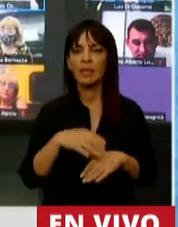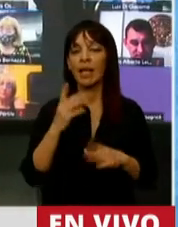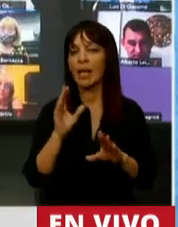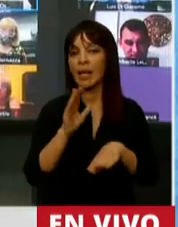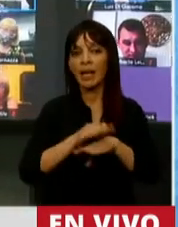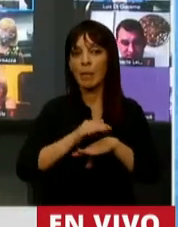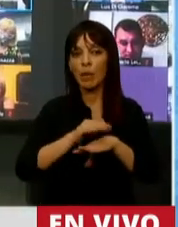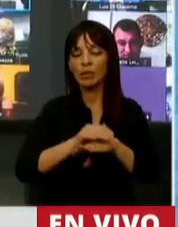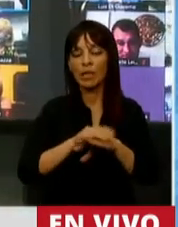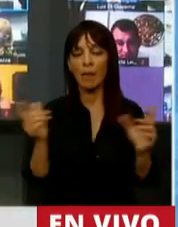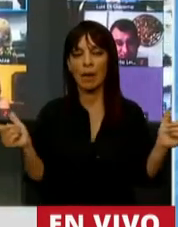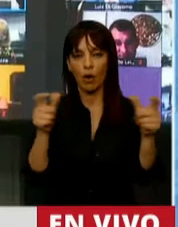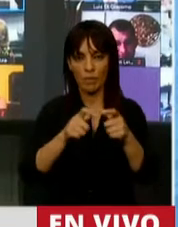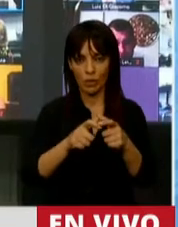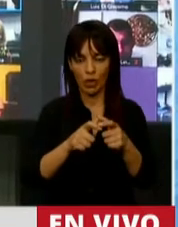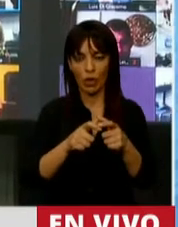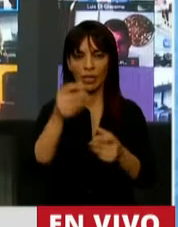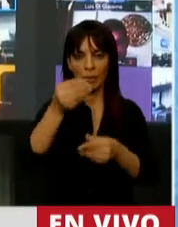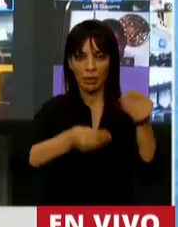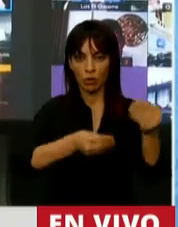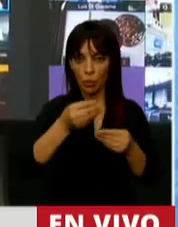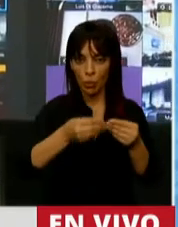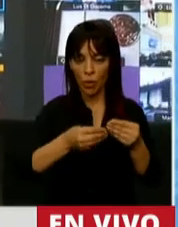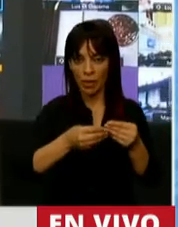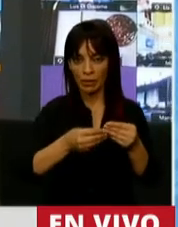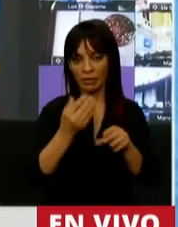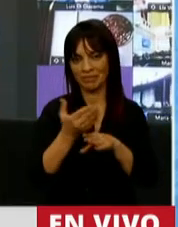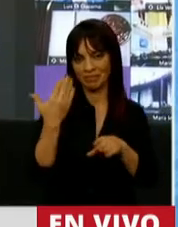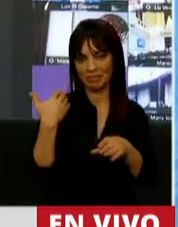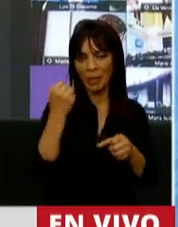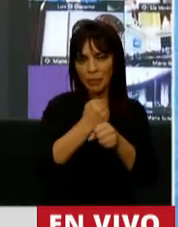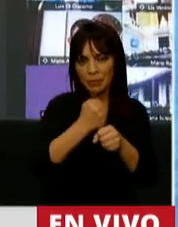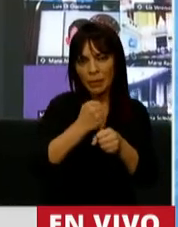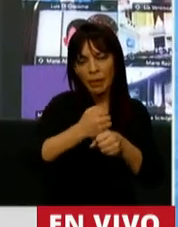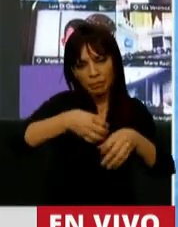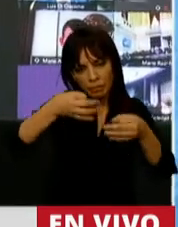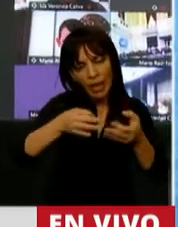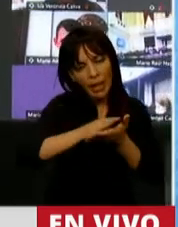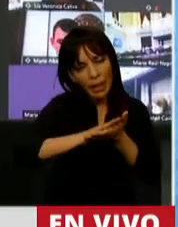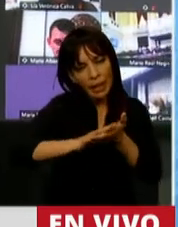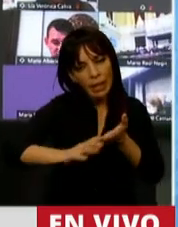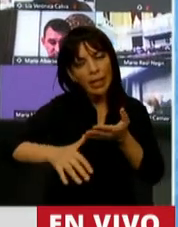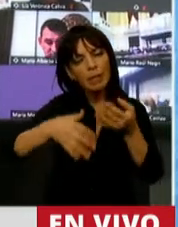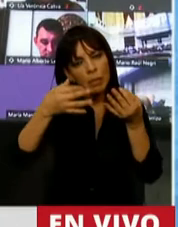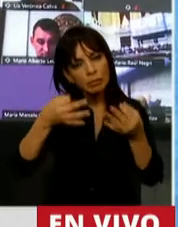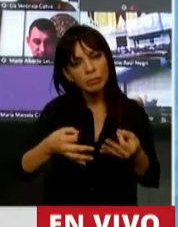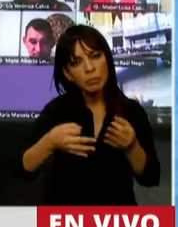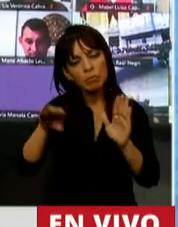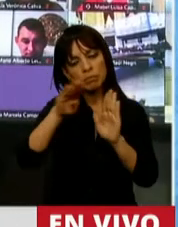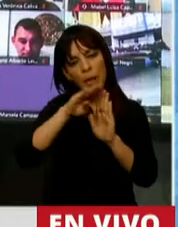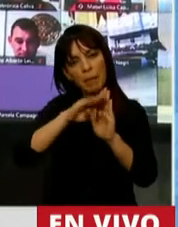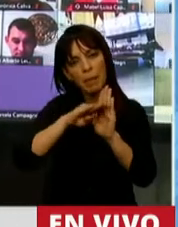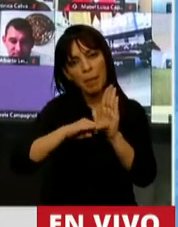Presidente de la Comisión de Presupuestos, después de un trabajo impecable, dio las líneas